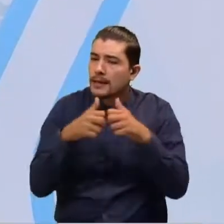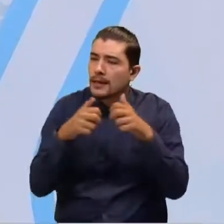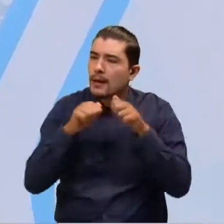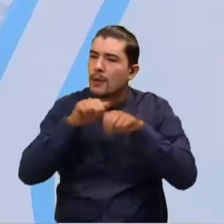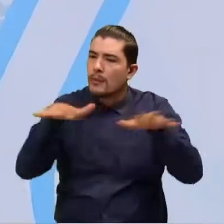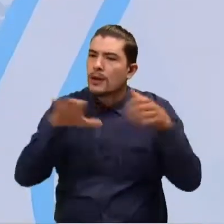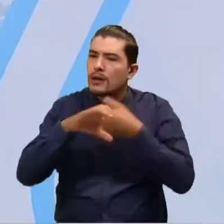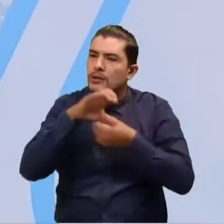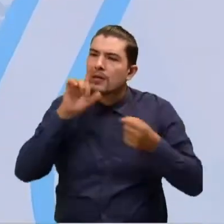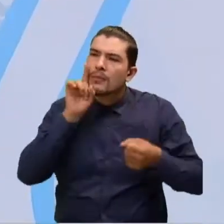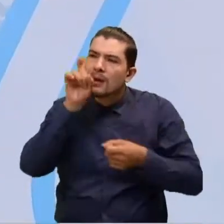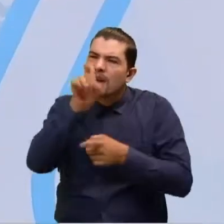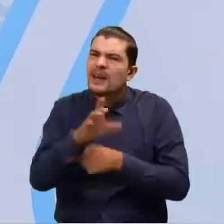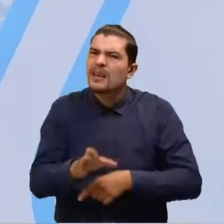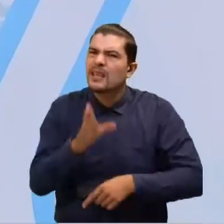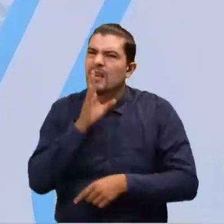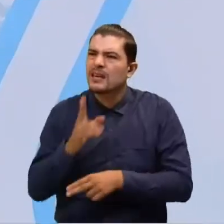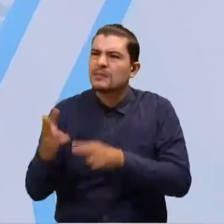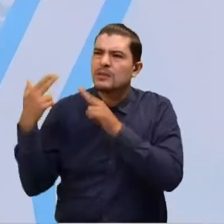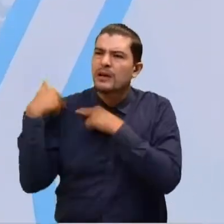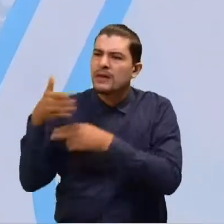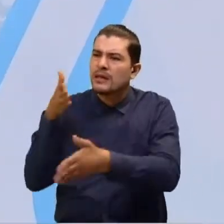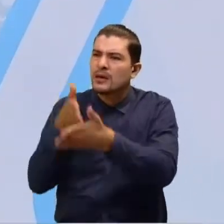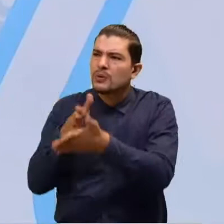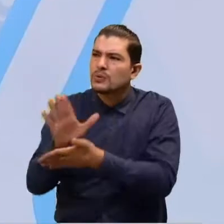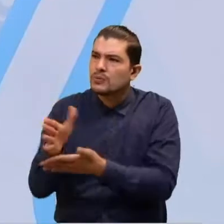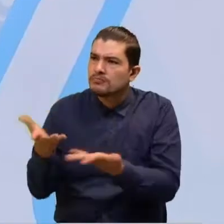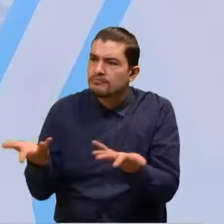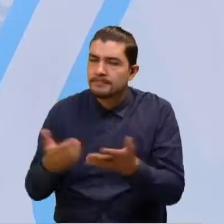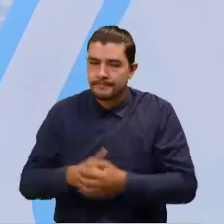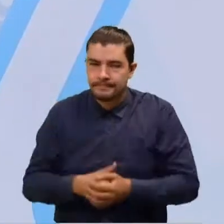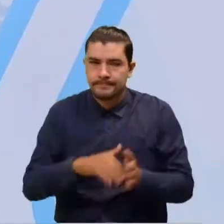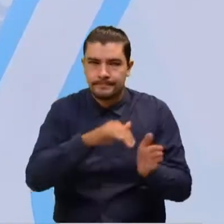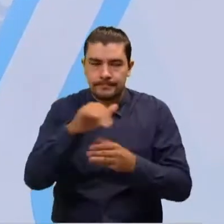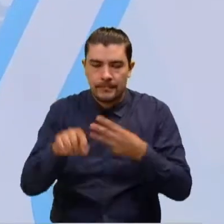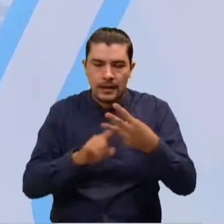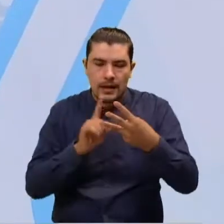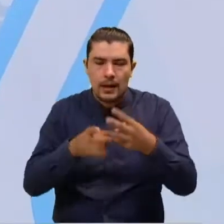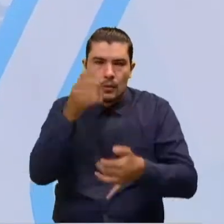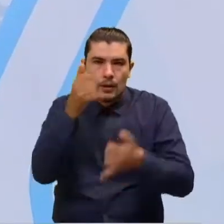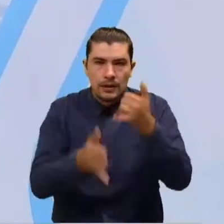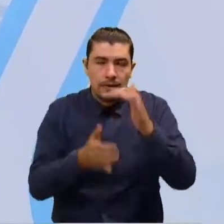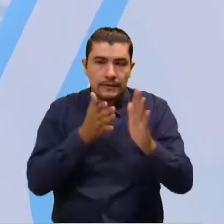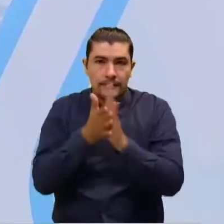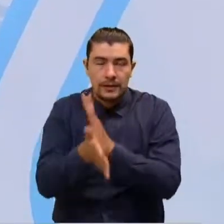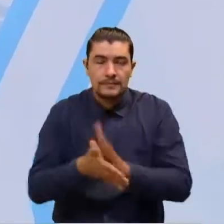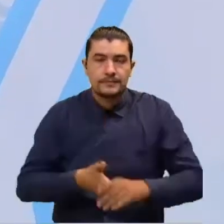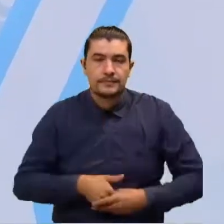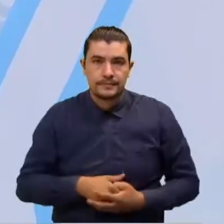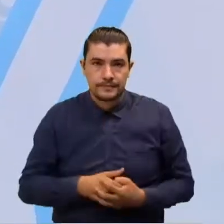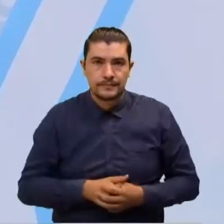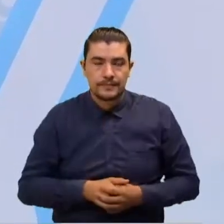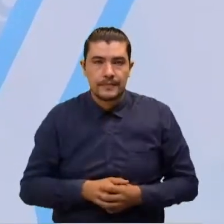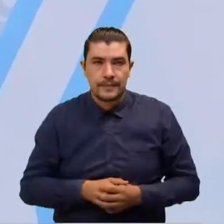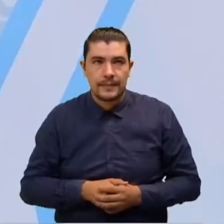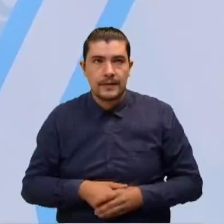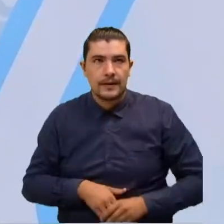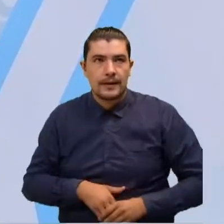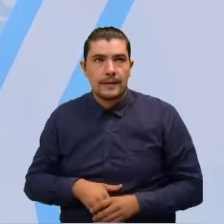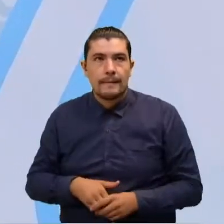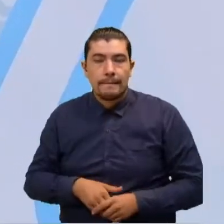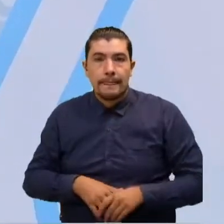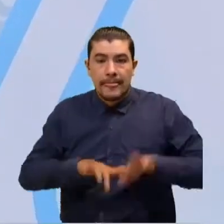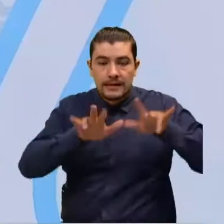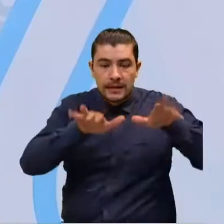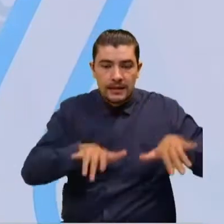¿A quién le corresponde esta denuncia? Muy bien. Finalizamos nuestro lente ciudadano con la respuesta que obtuvimos por parte